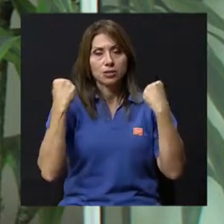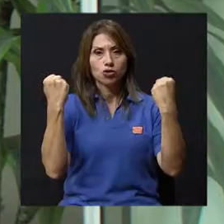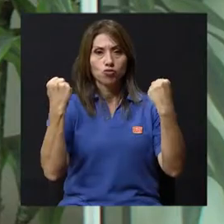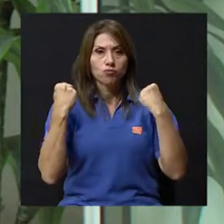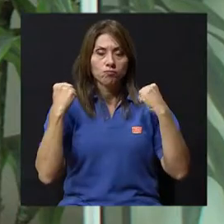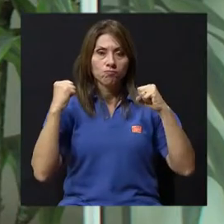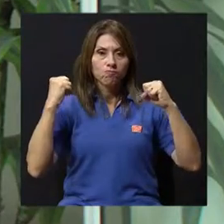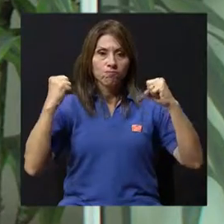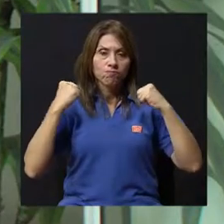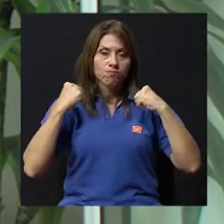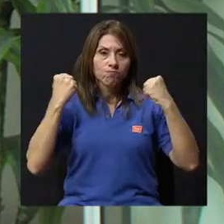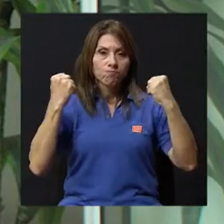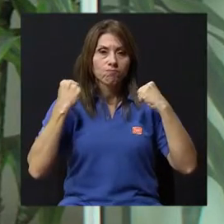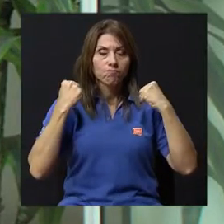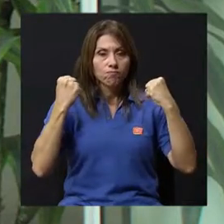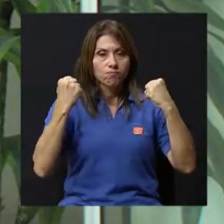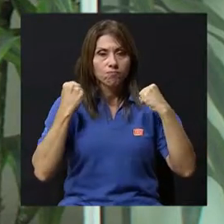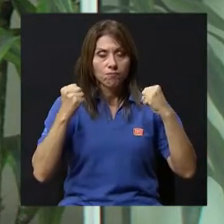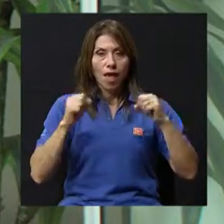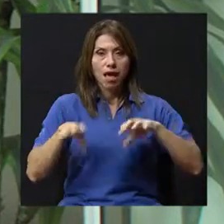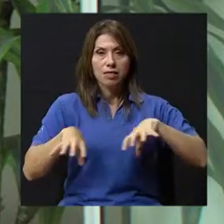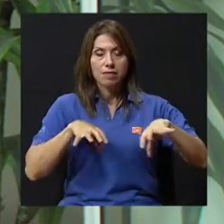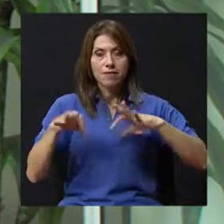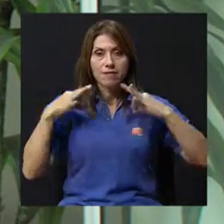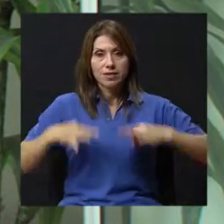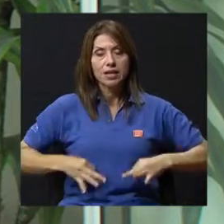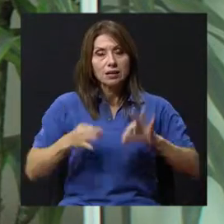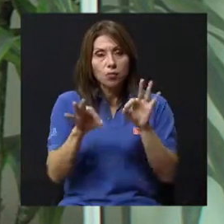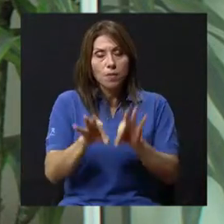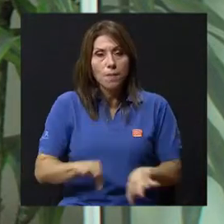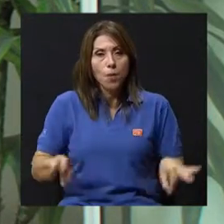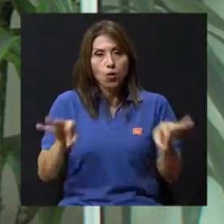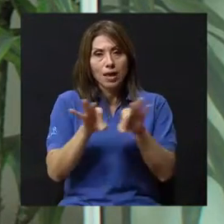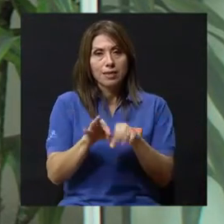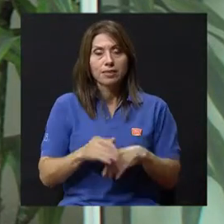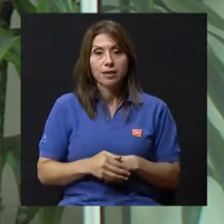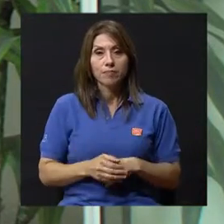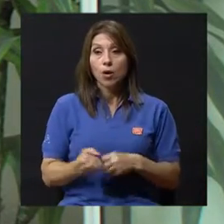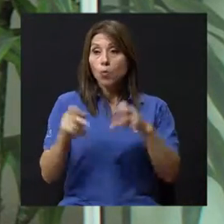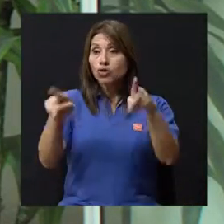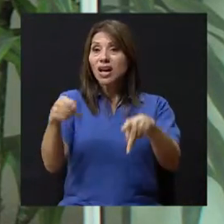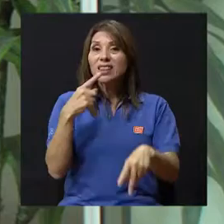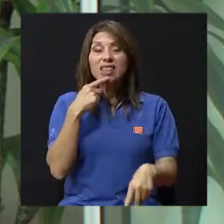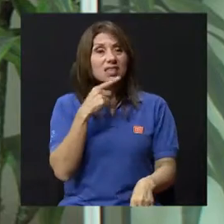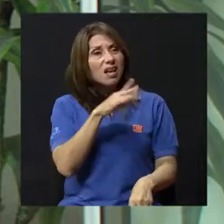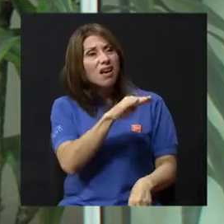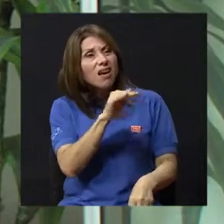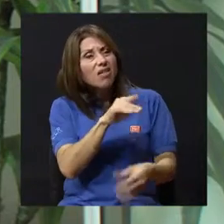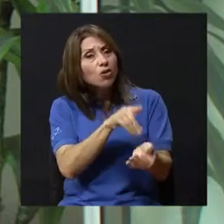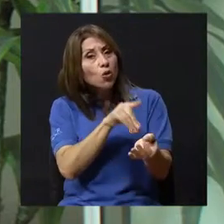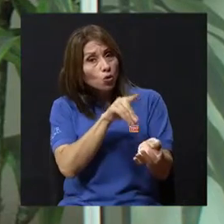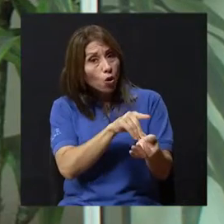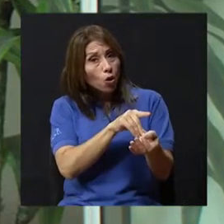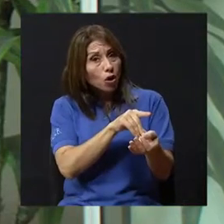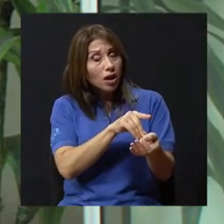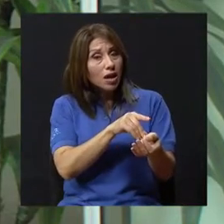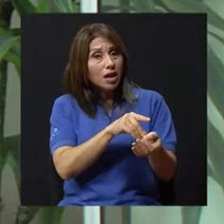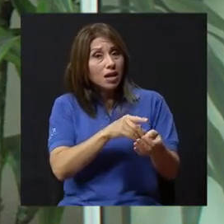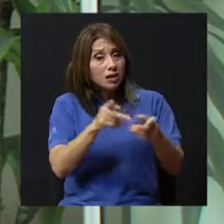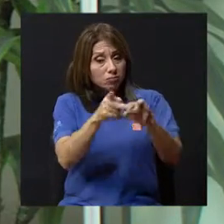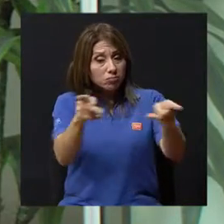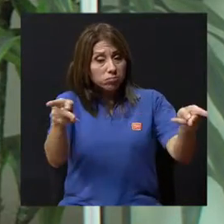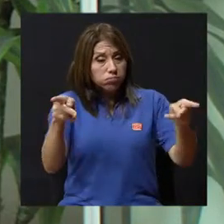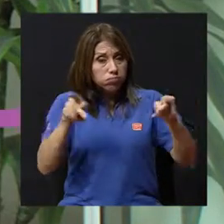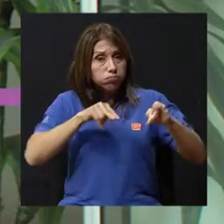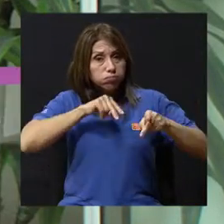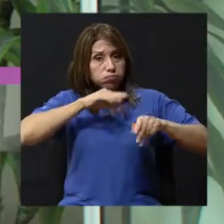extremadamente importante. La gente le dice a uno, doctor, ¿y la natación es el mejor ejercicio para